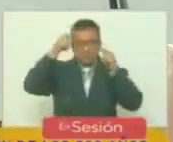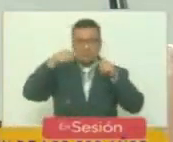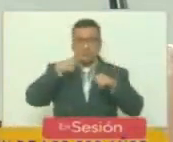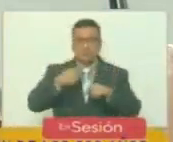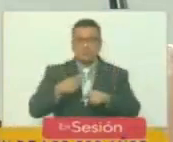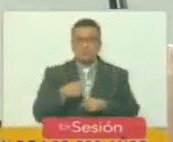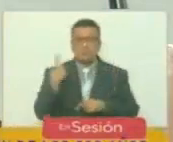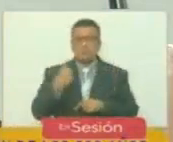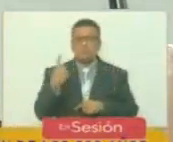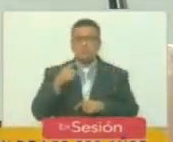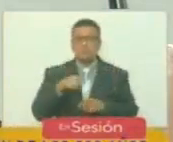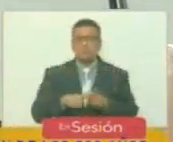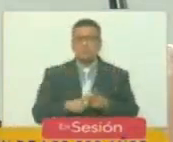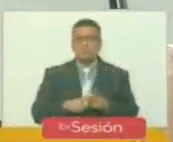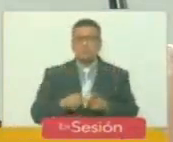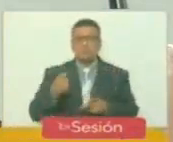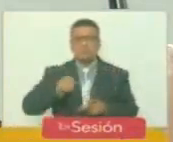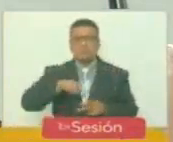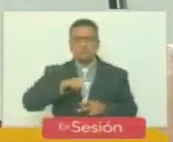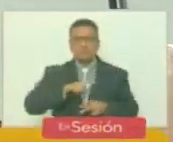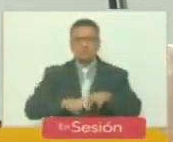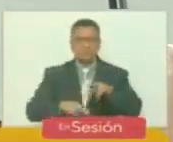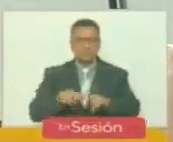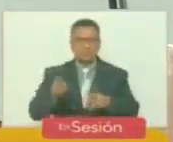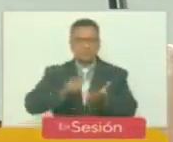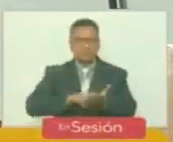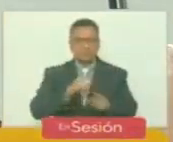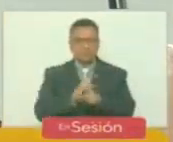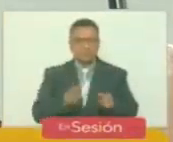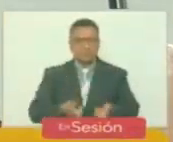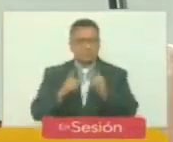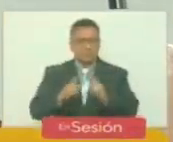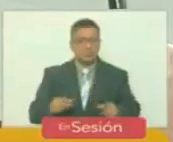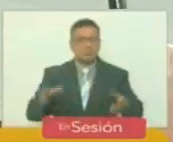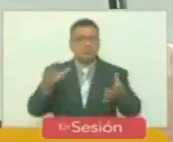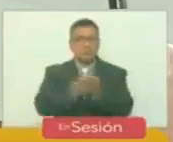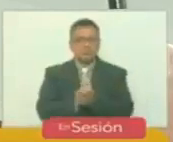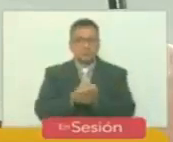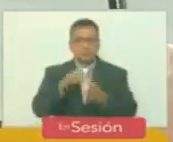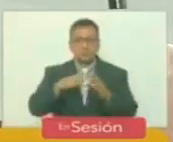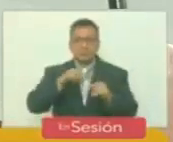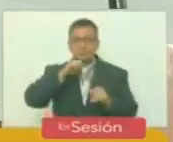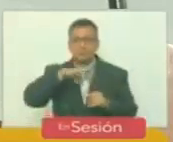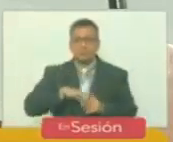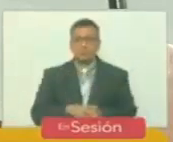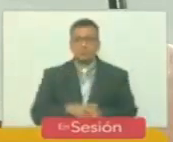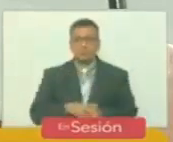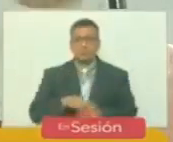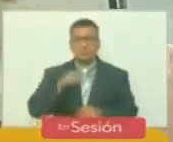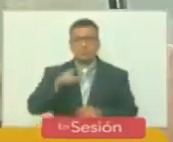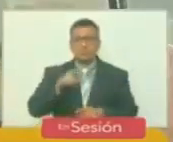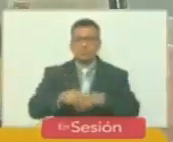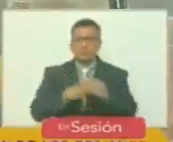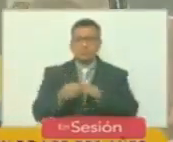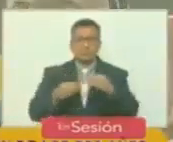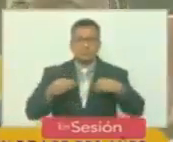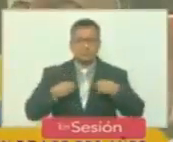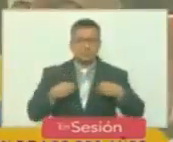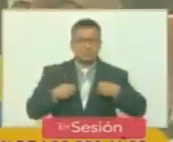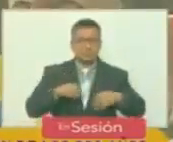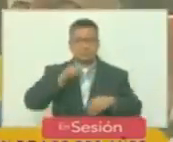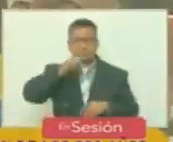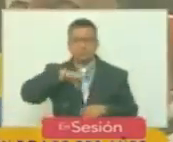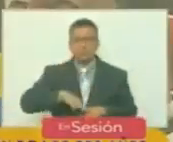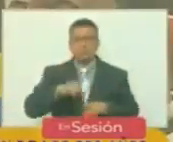decía no solamente fue que nos recontó y nos permitió encontrarnos con la historia sino que hizo viva la historia